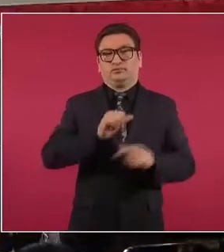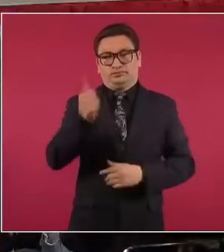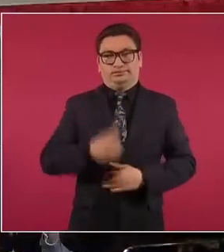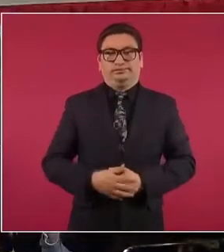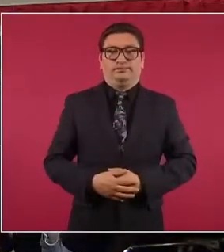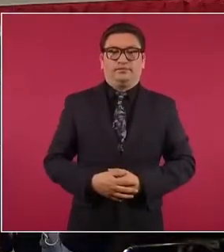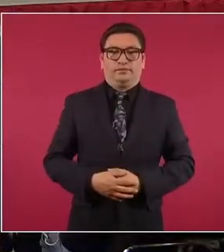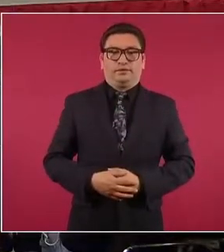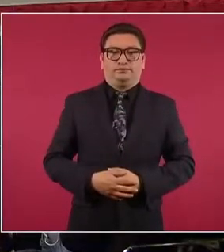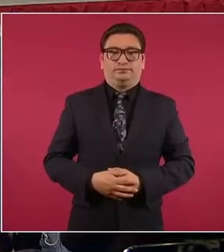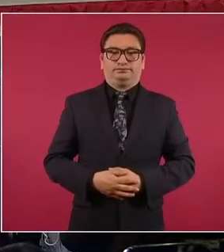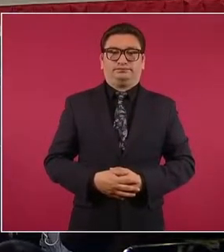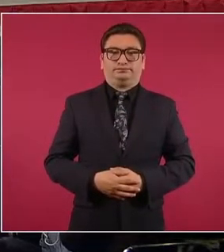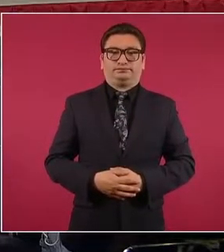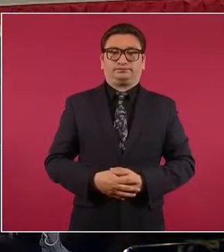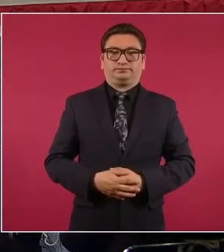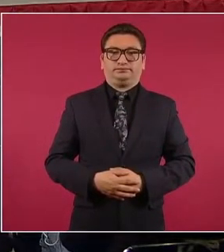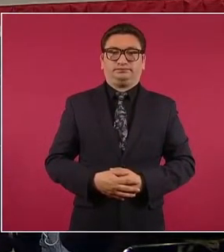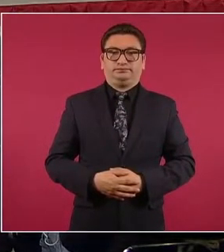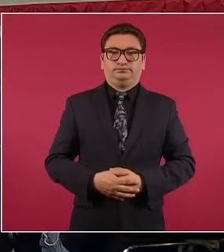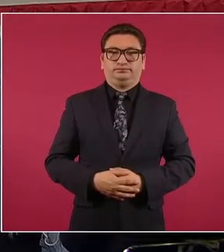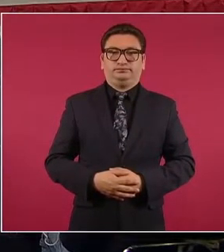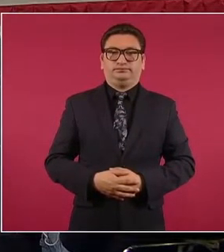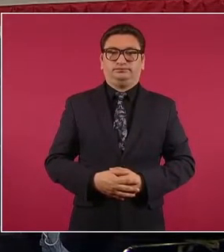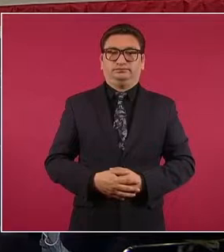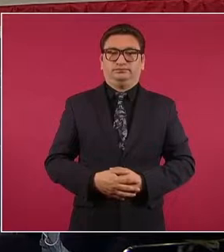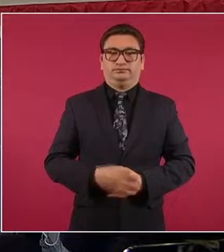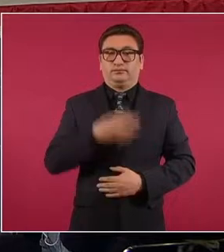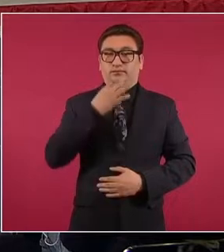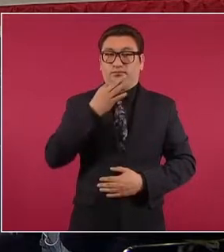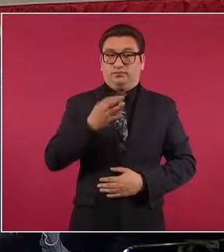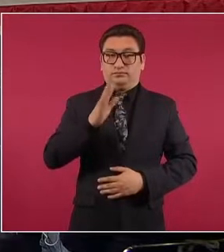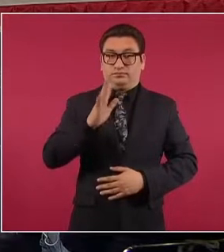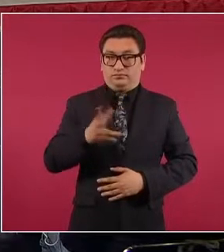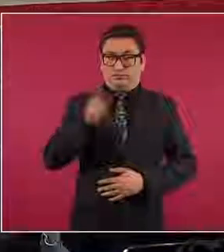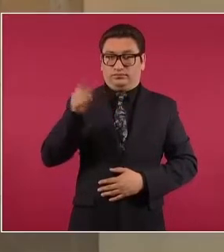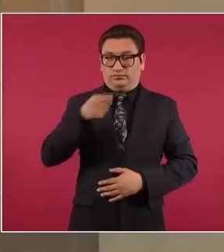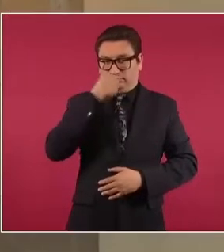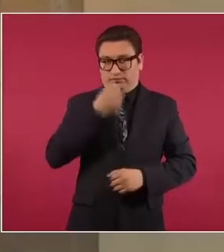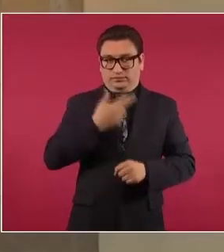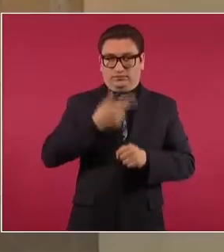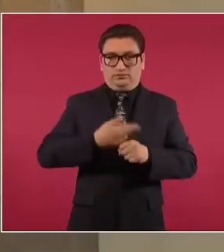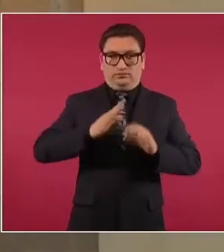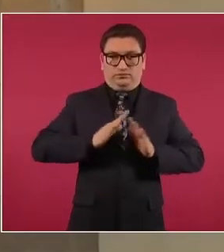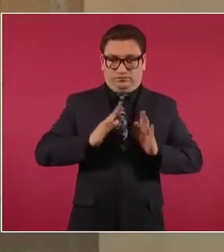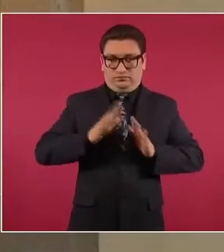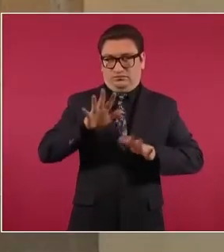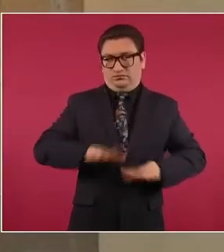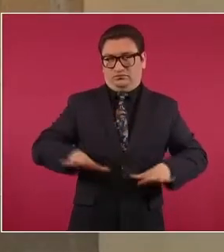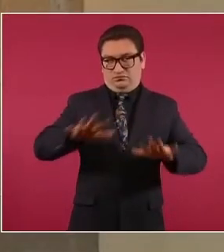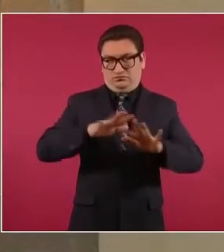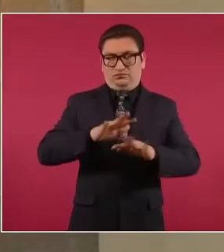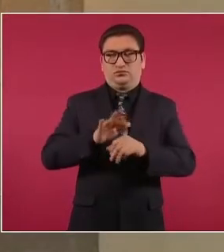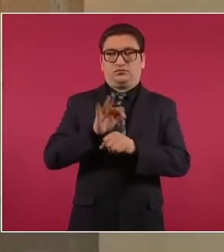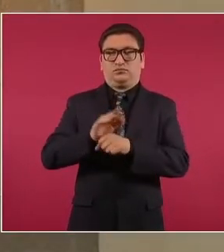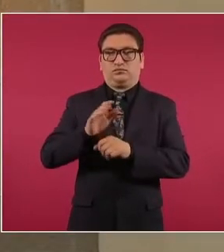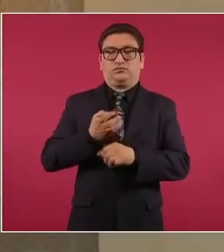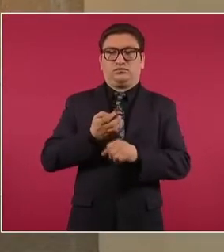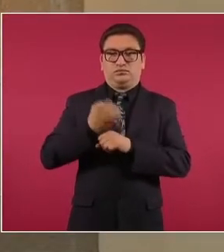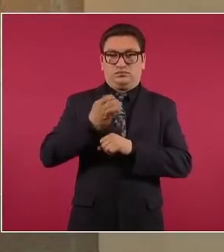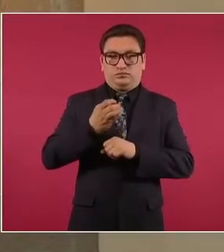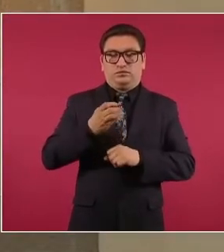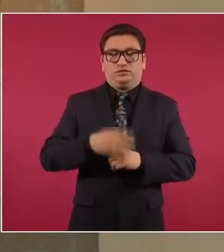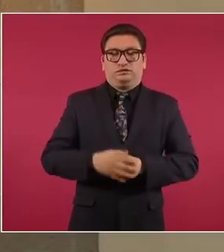Informar también que como resultado del despliegue que tiene la Secretaría de la Defensa Nacional en el estado de